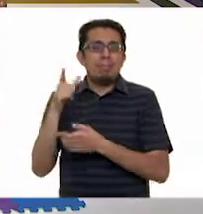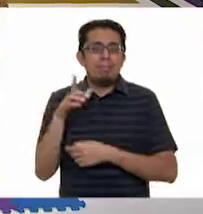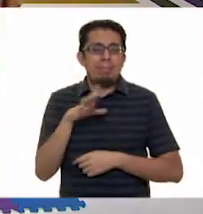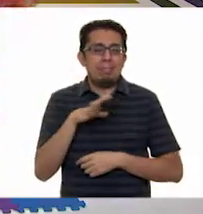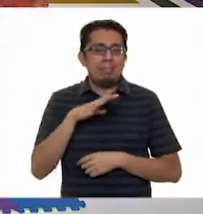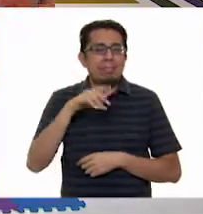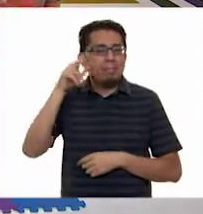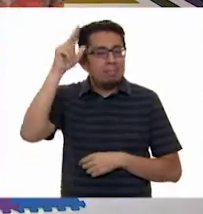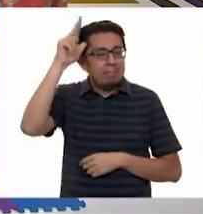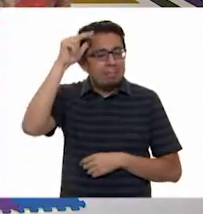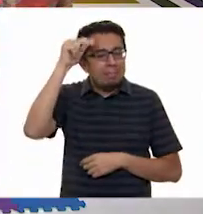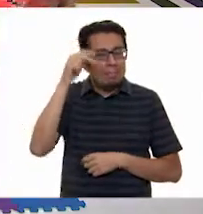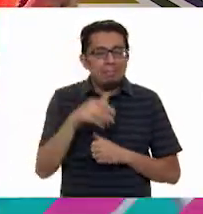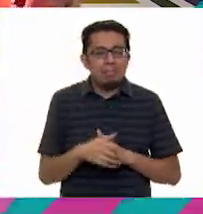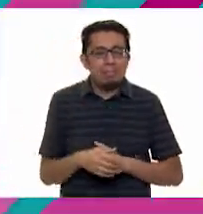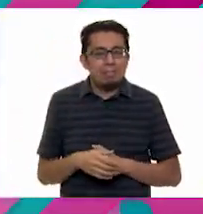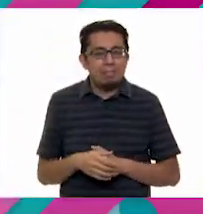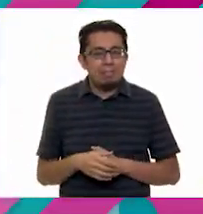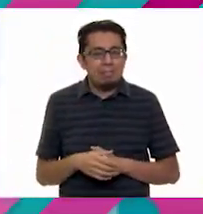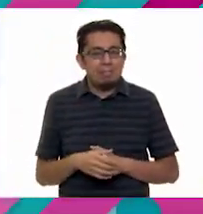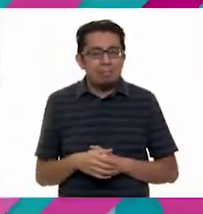Conejo, compañero.